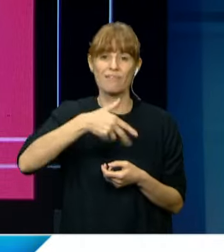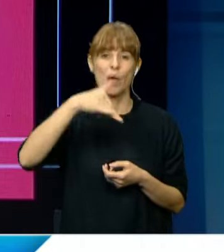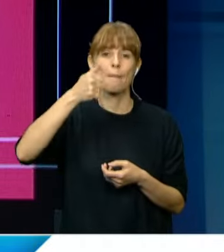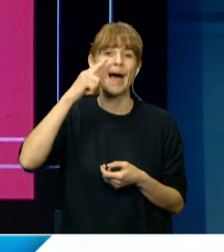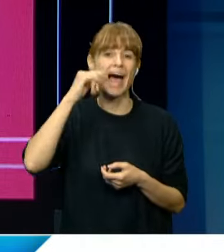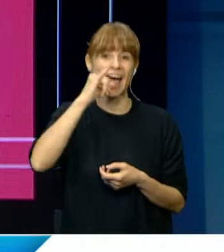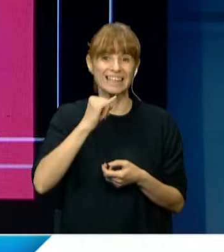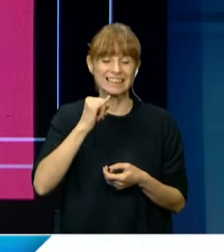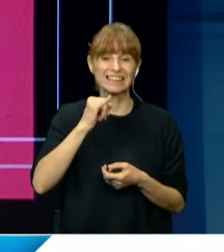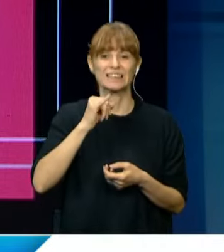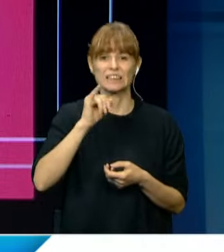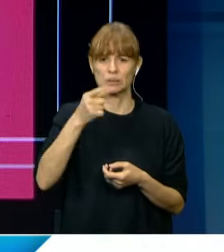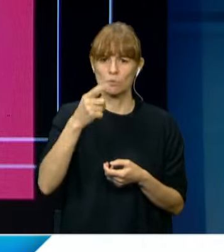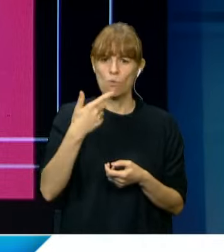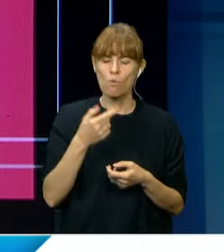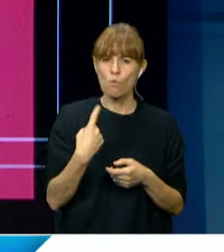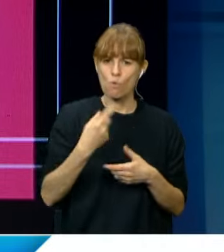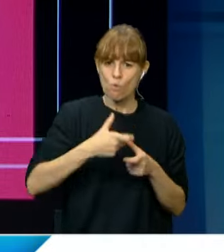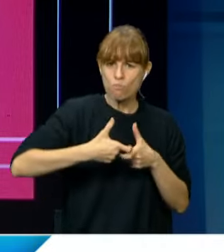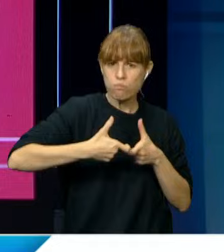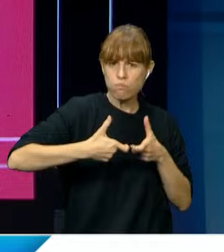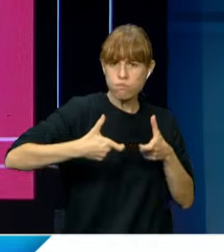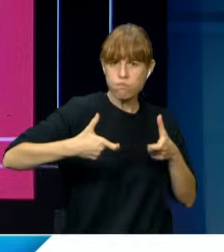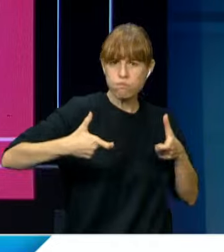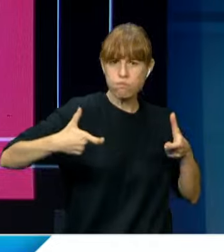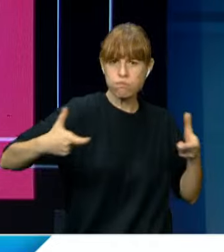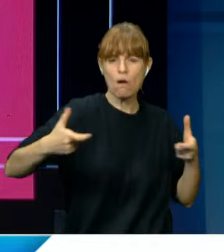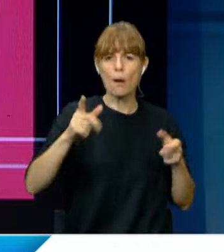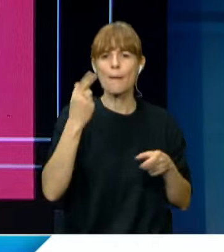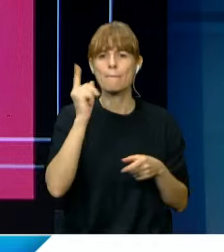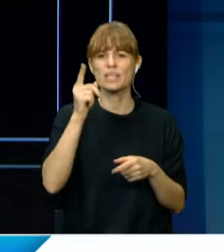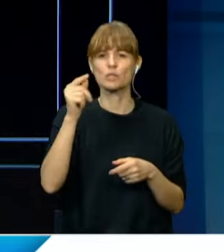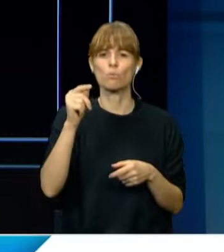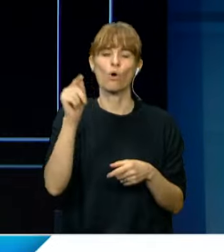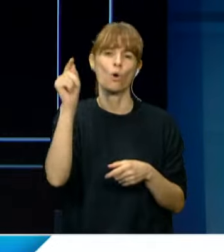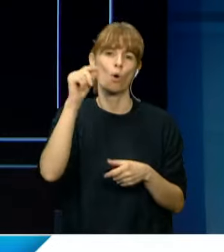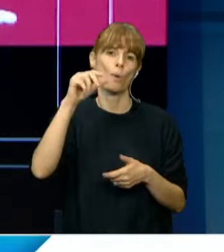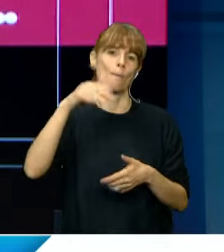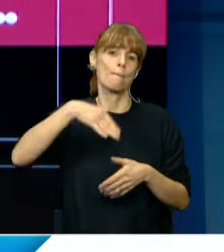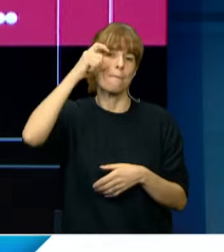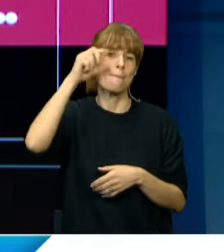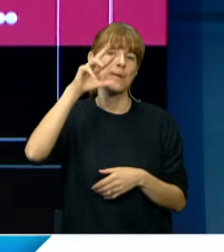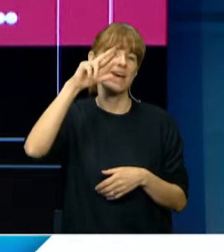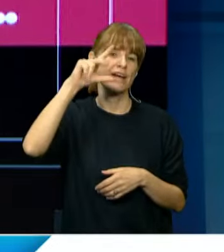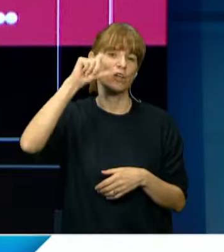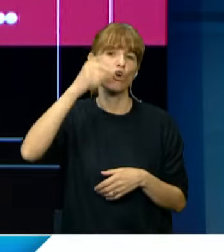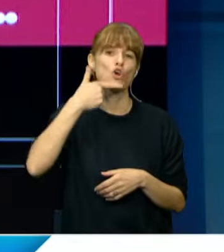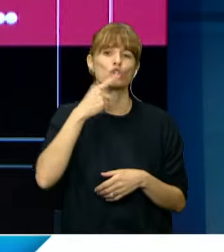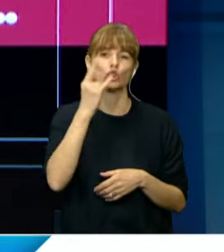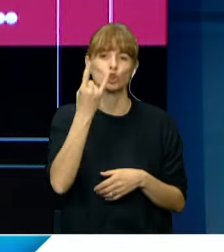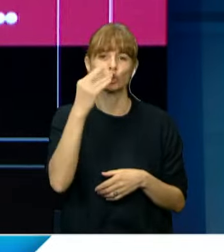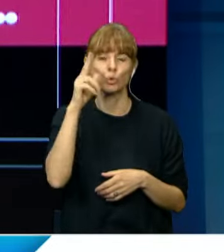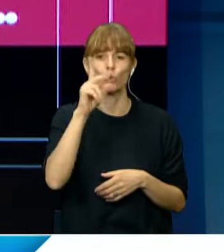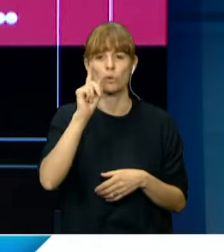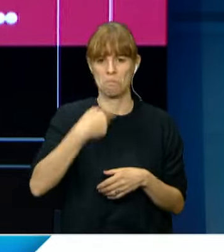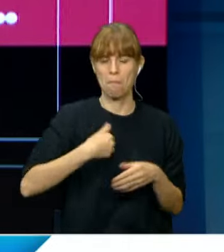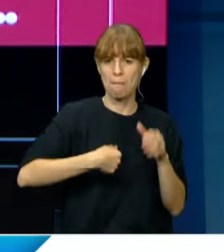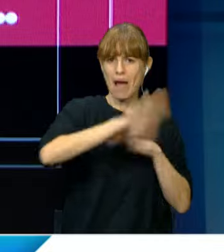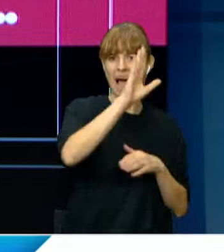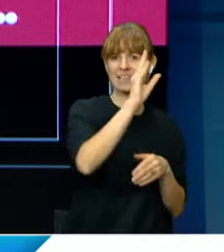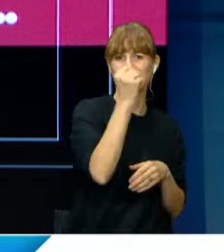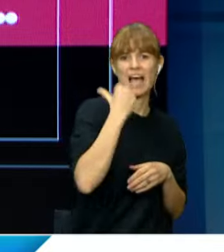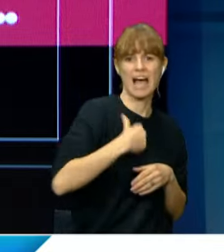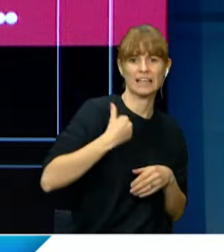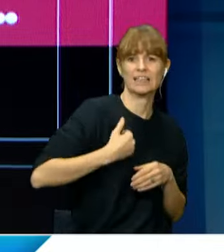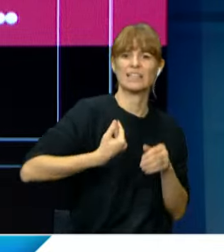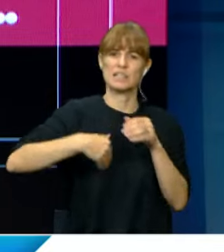experimentando un crecimiento significativo en el Mercosur, con especial atención en Argentina y en Brasil. Estados